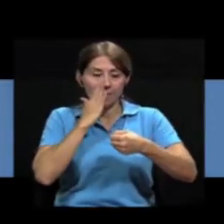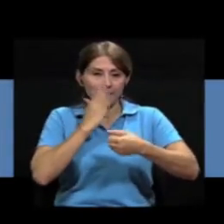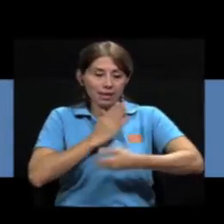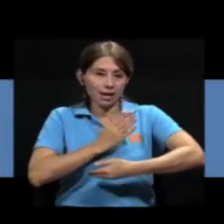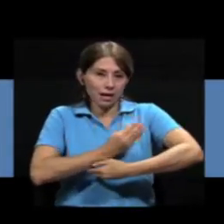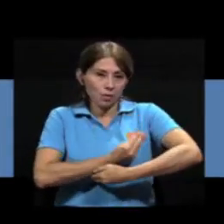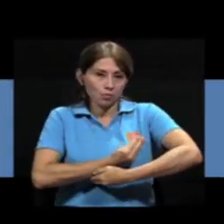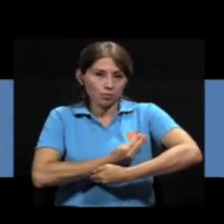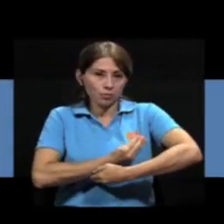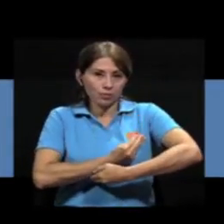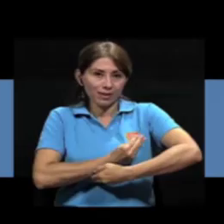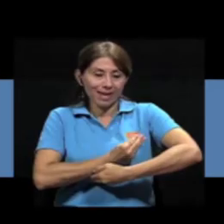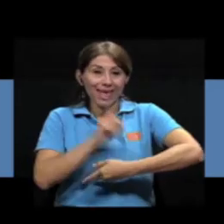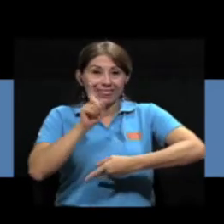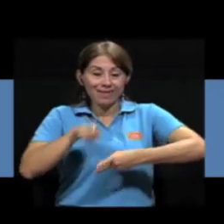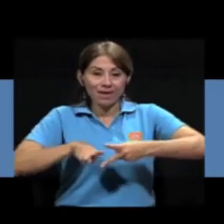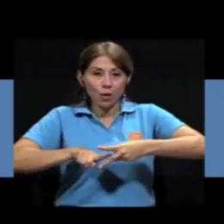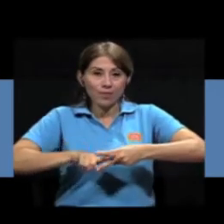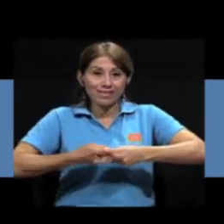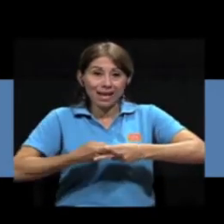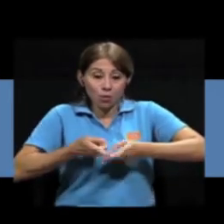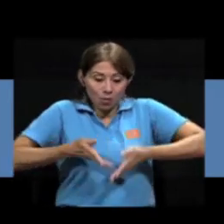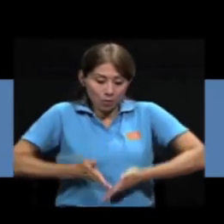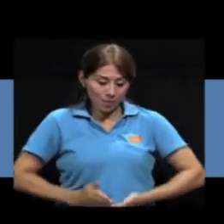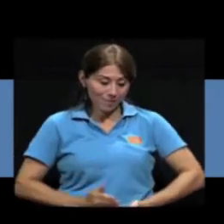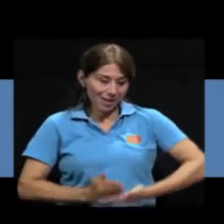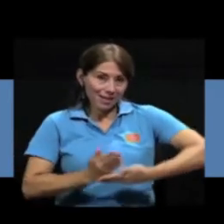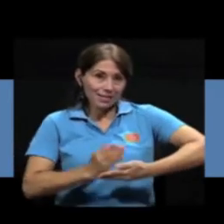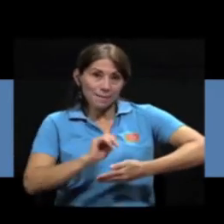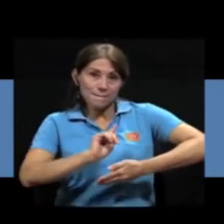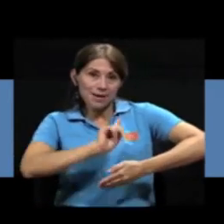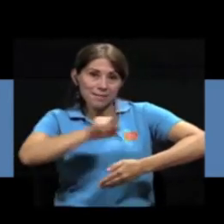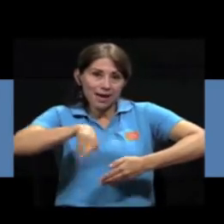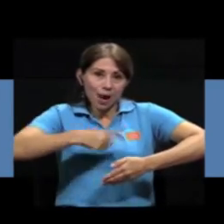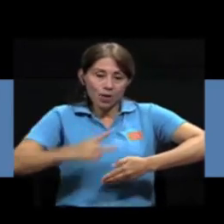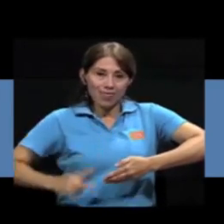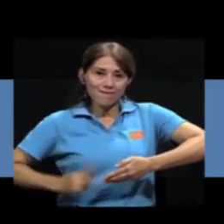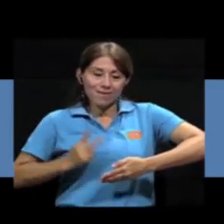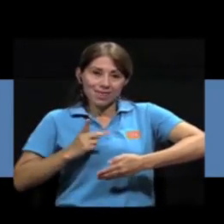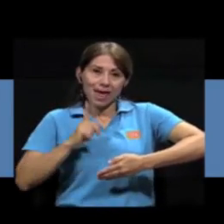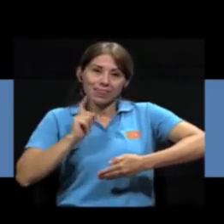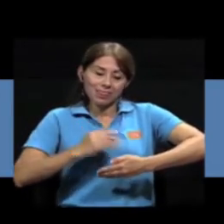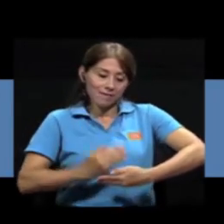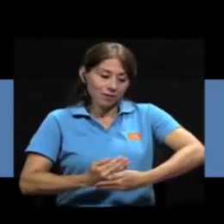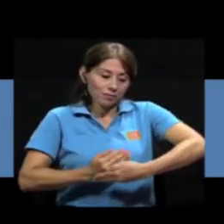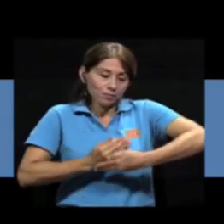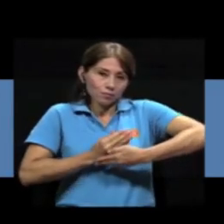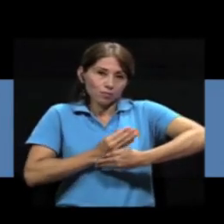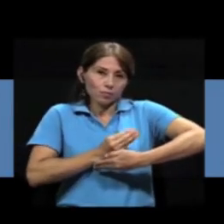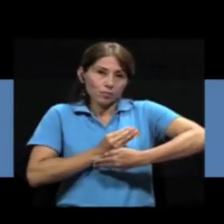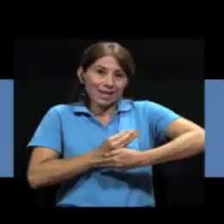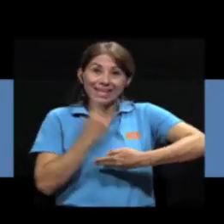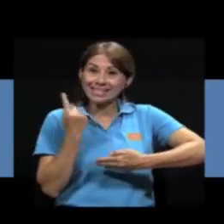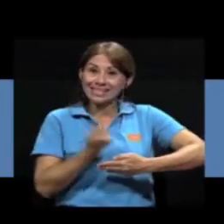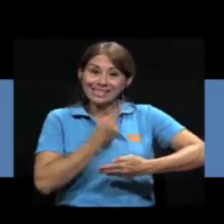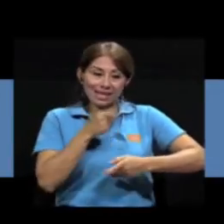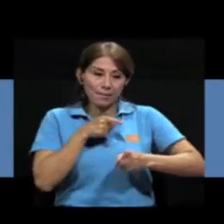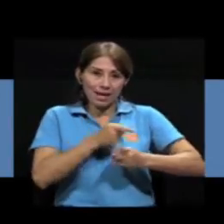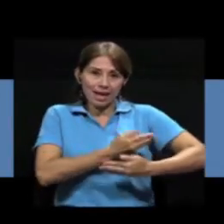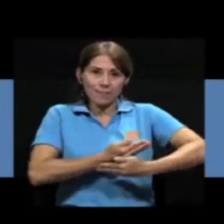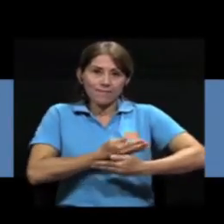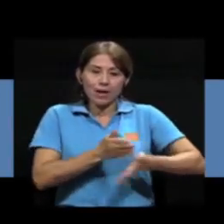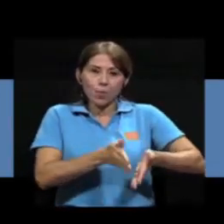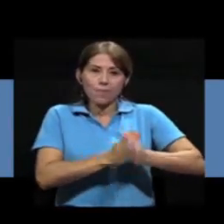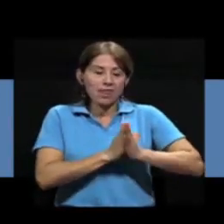lactancia debe comenzar en la primera hora de vida. El amamantamiento debe hacerse a demanda, siempre que el niño lo pida,